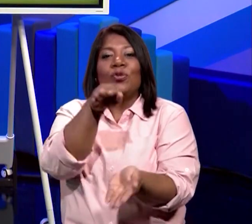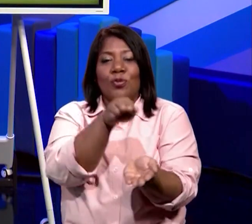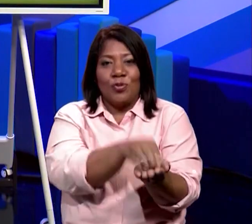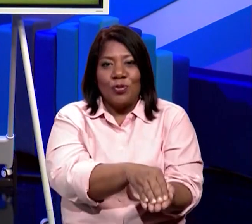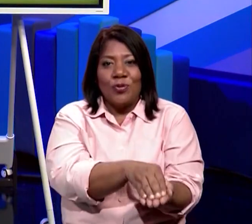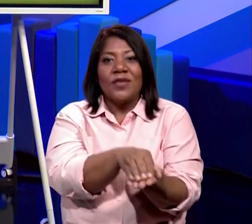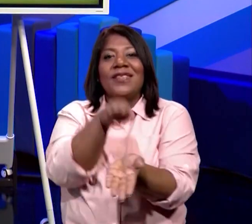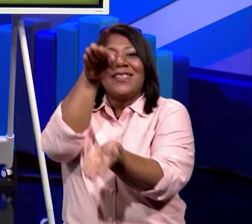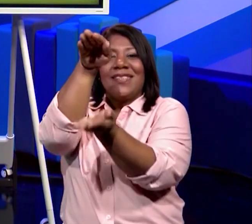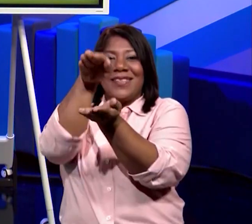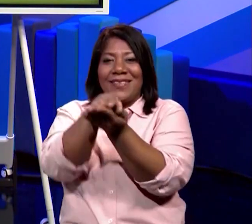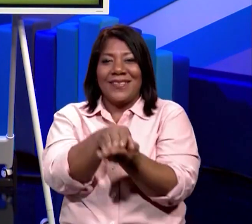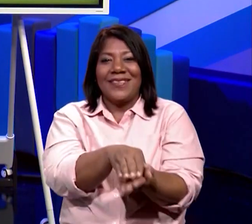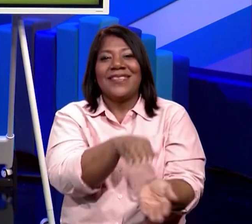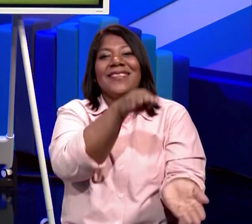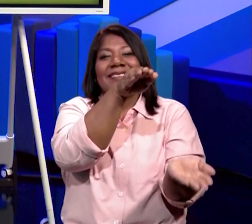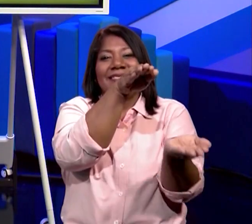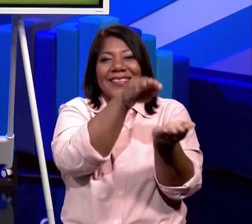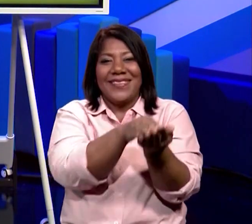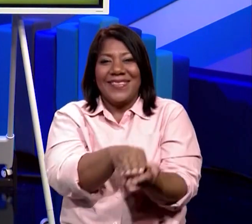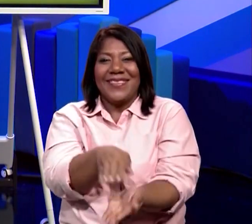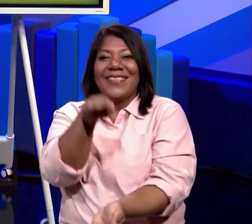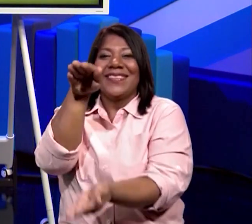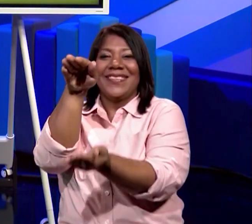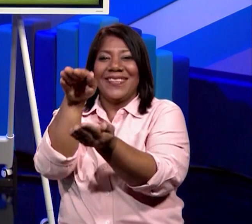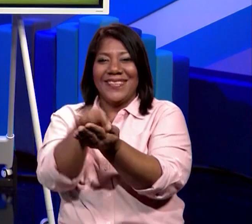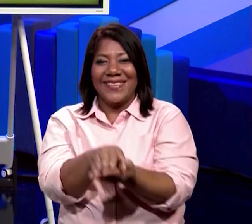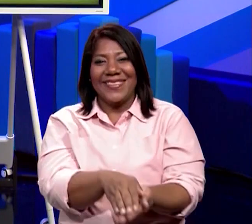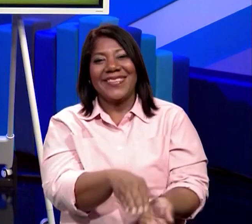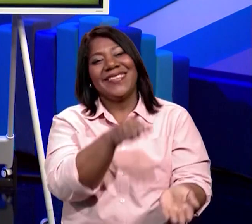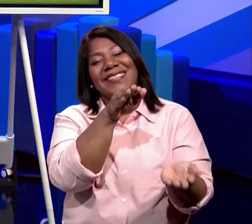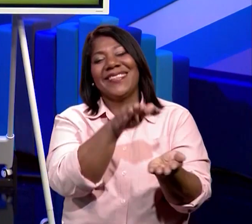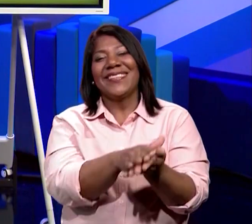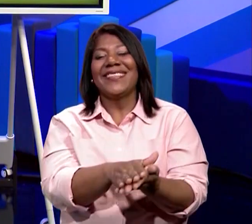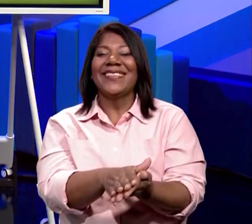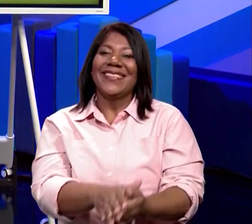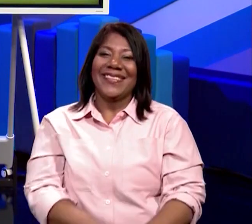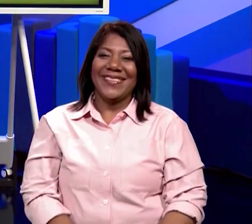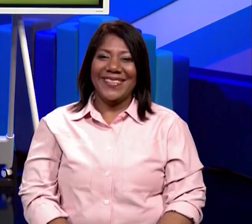Zapito, túngara, túngarara. Zapito, túngara, túngarara.